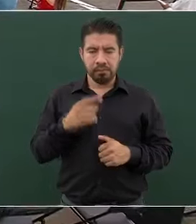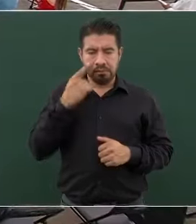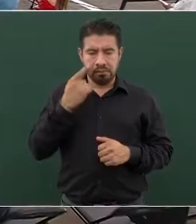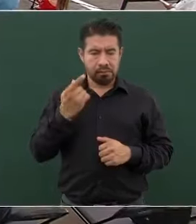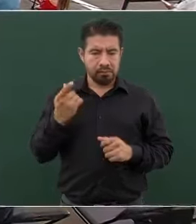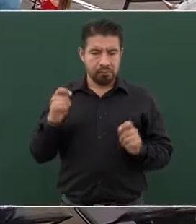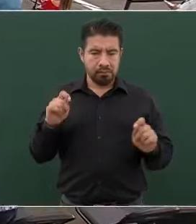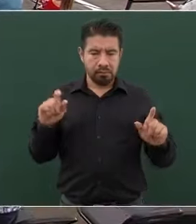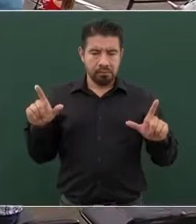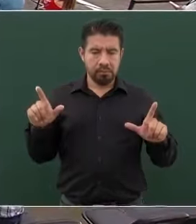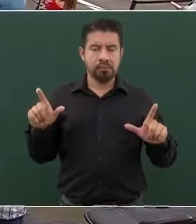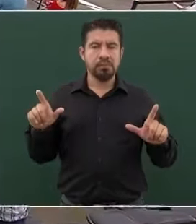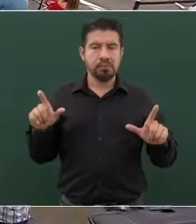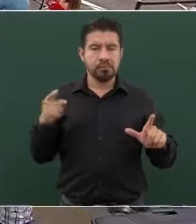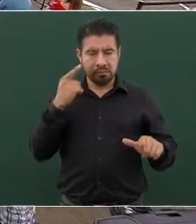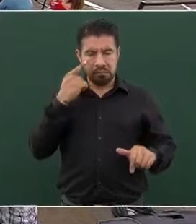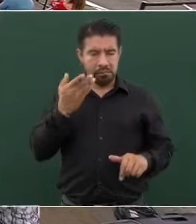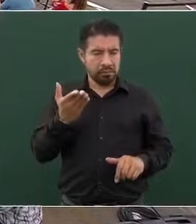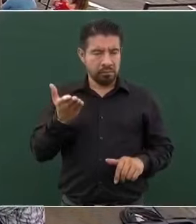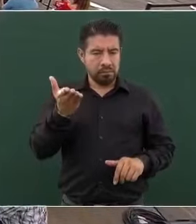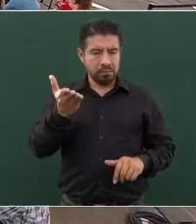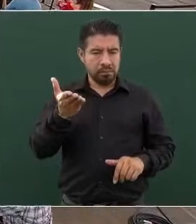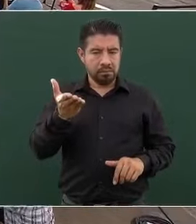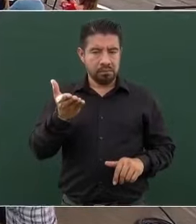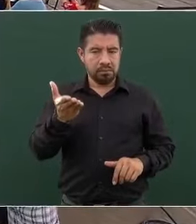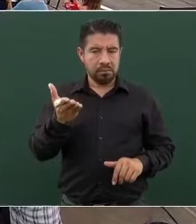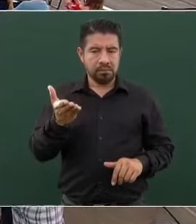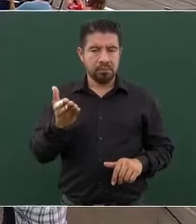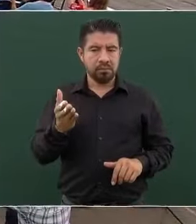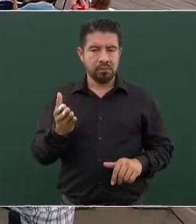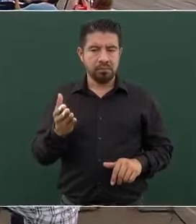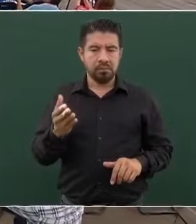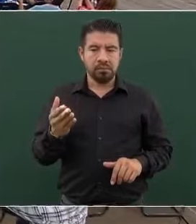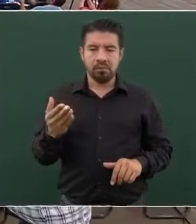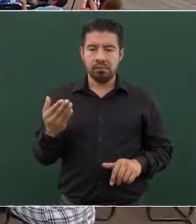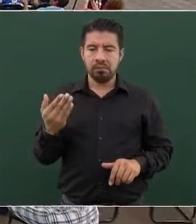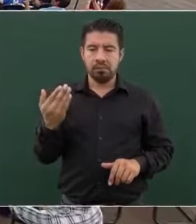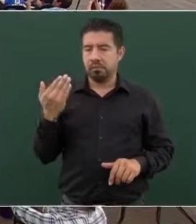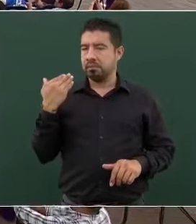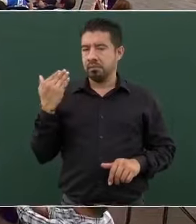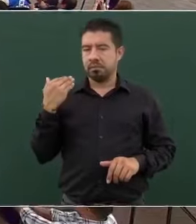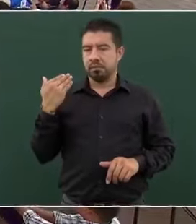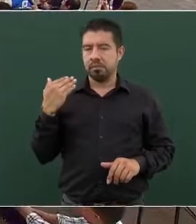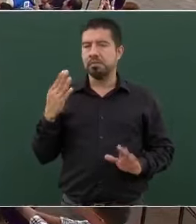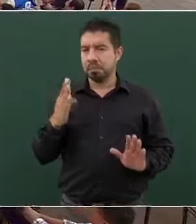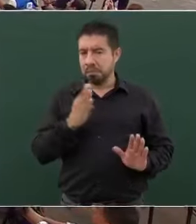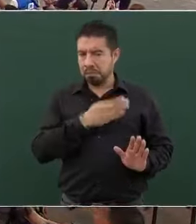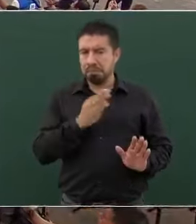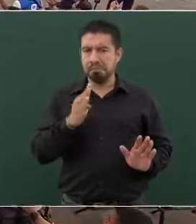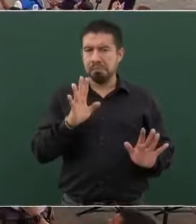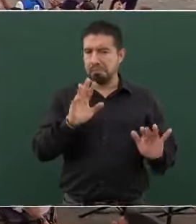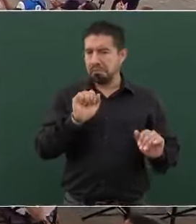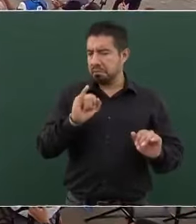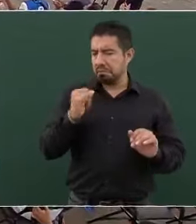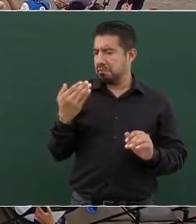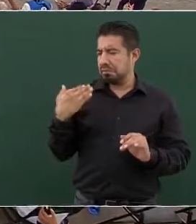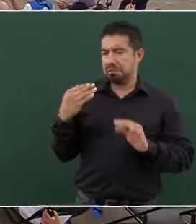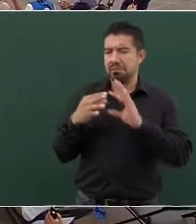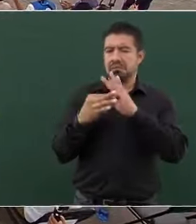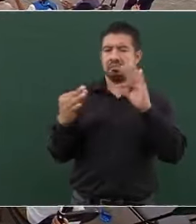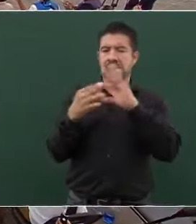A ver si… Bueno, esto fue lo que… Ah, bueno, lo acaba de